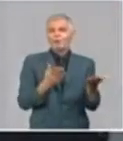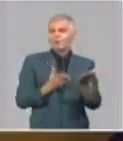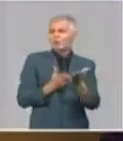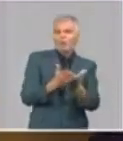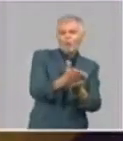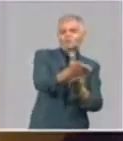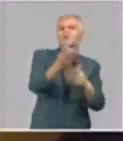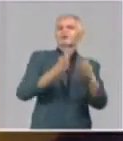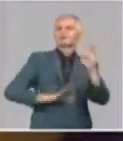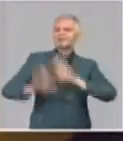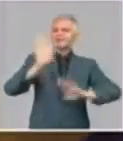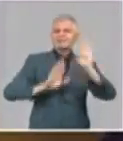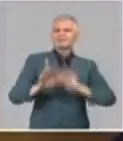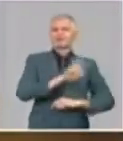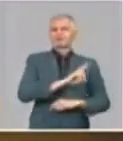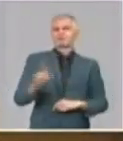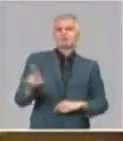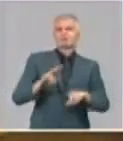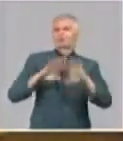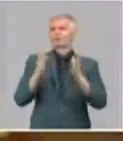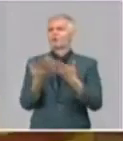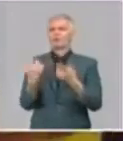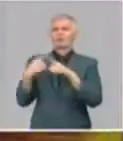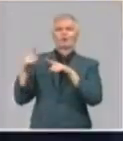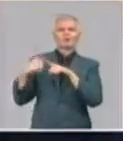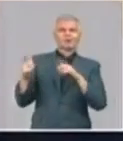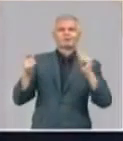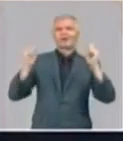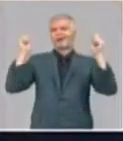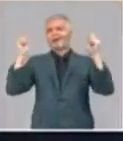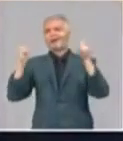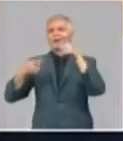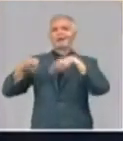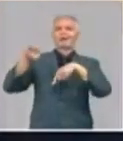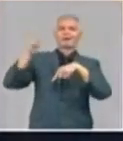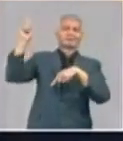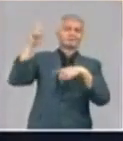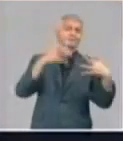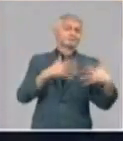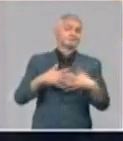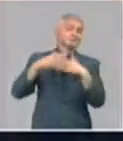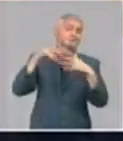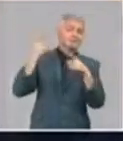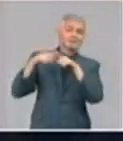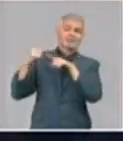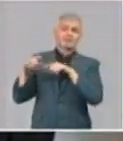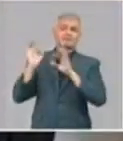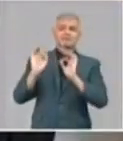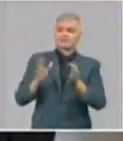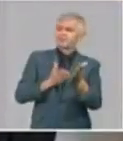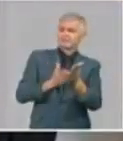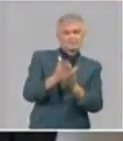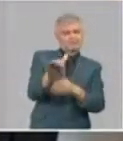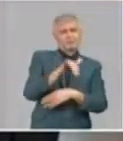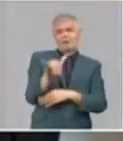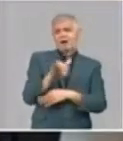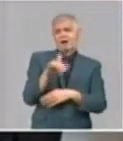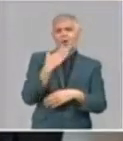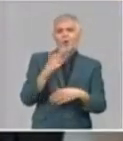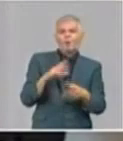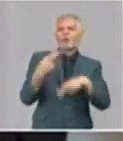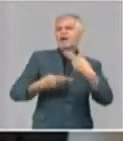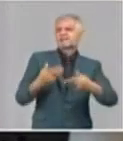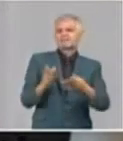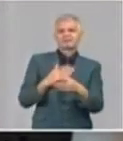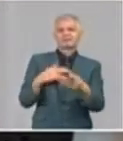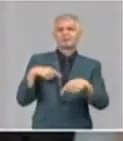calumnias y las campañas orquestadas por el imperialismo y sus servidores que no han cesado de realizarse incluso en